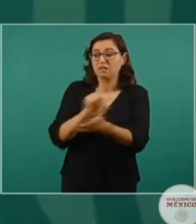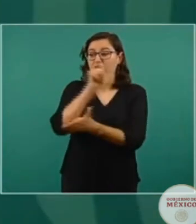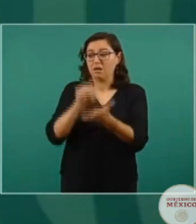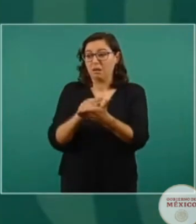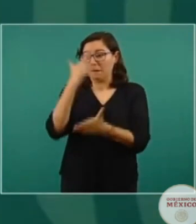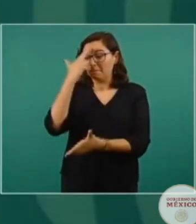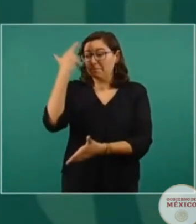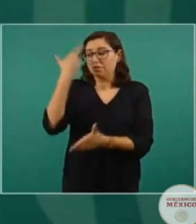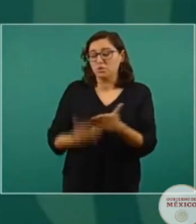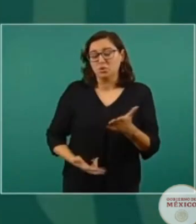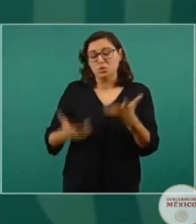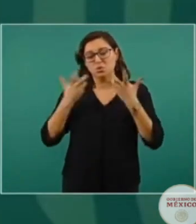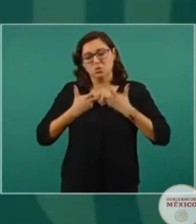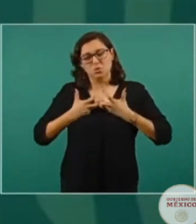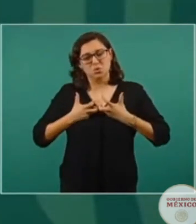corresponden